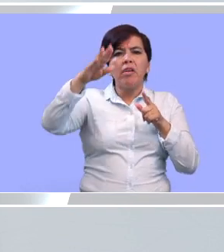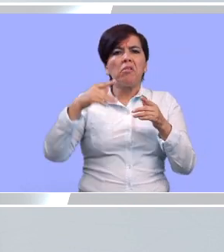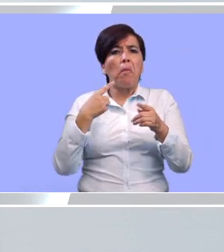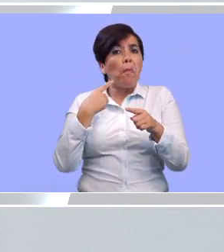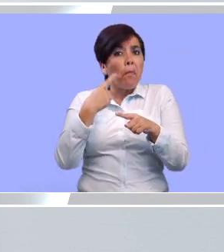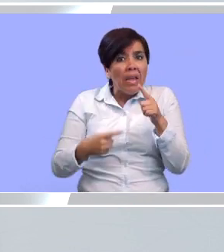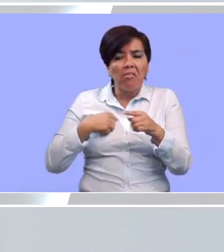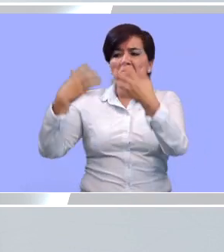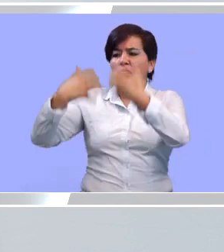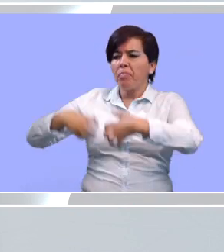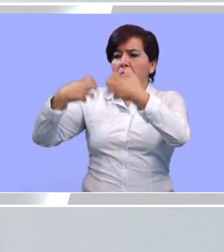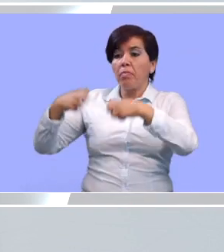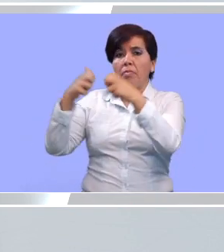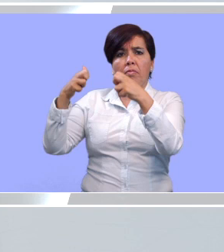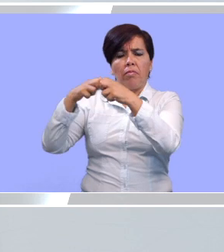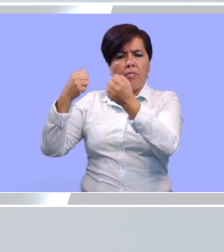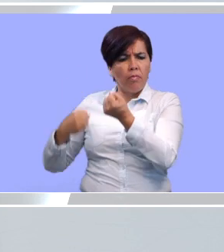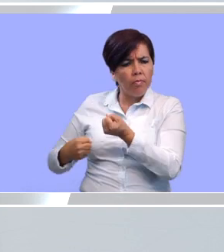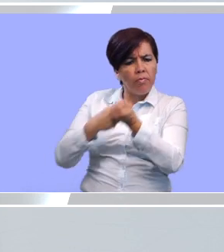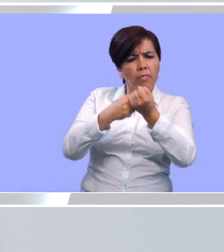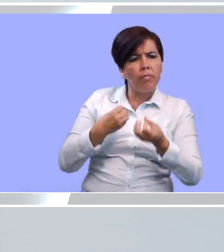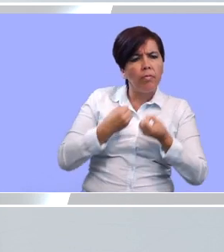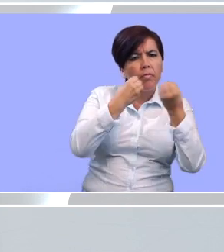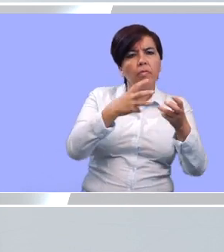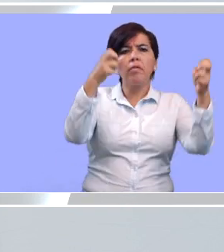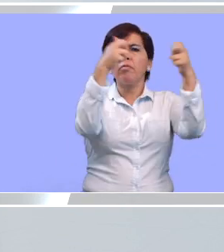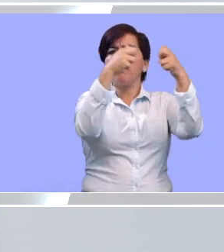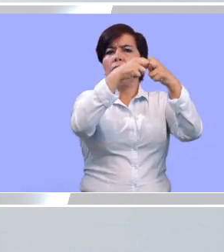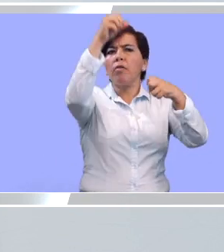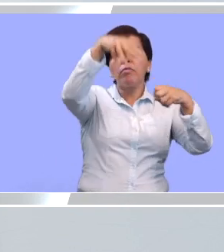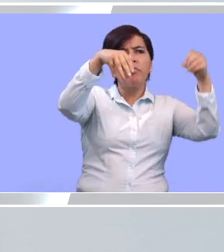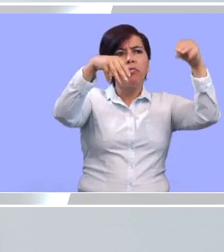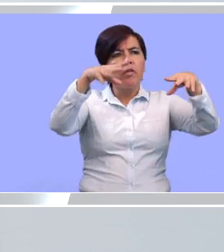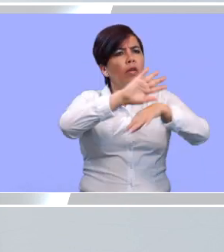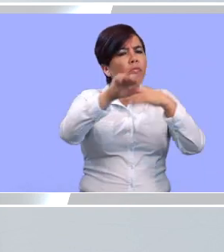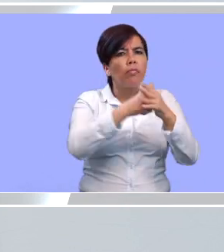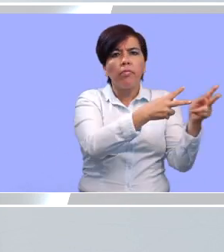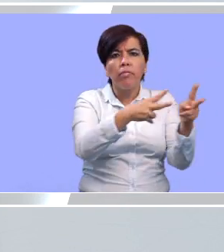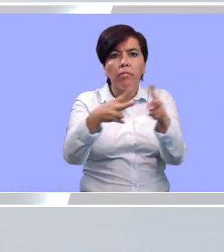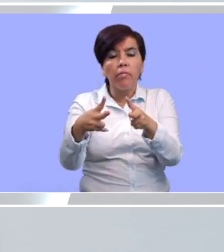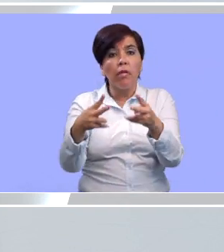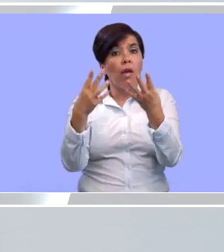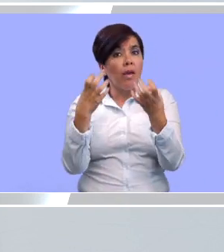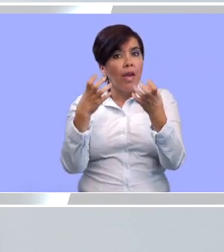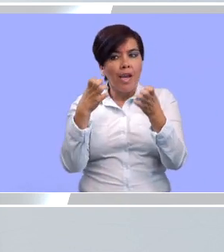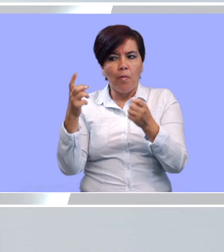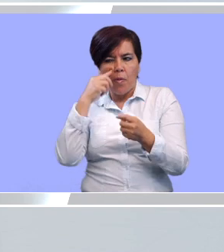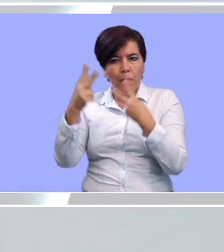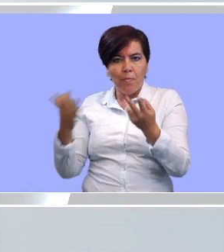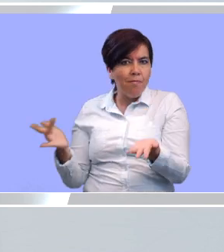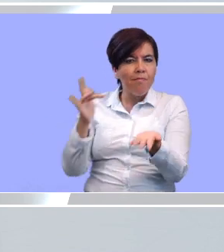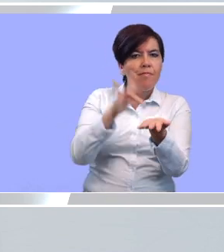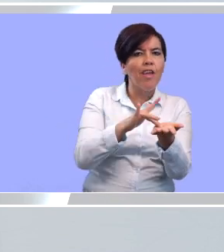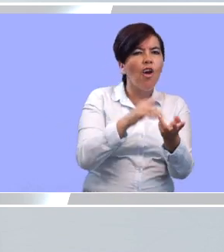Energía del Quindío es muy importante satisfacer las necesidades eléctricas de todos nuestros clientes. Por eso hoy queremos llevarlos allí para que